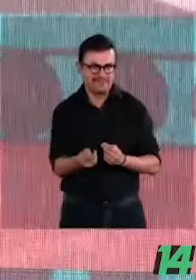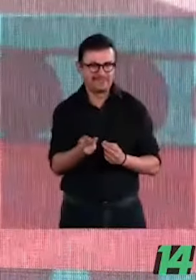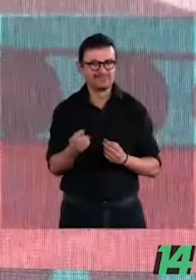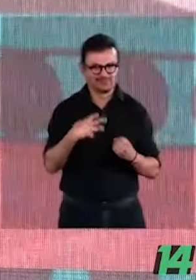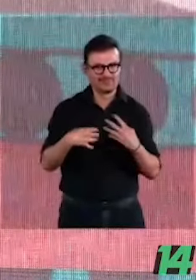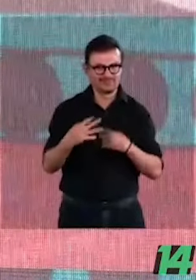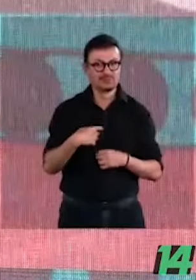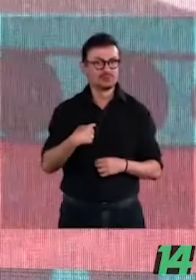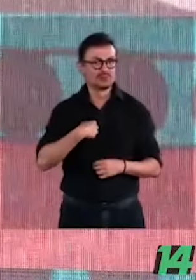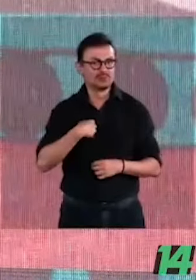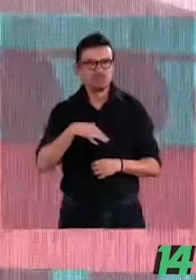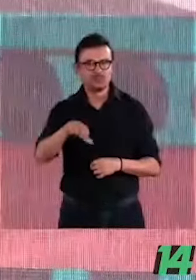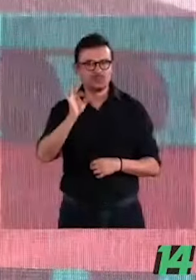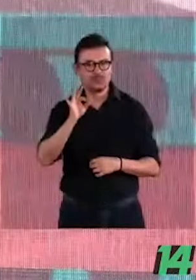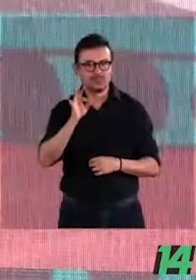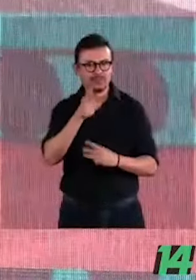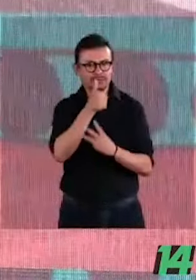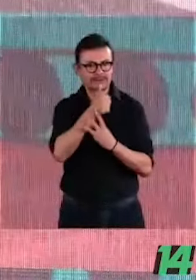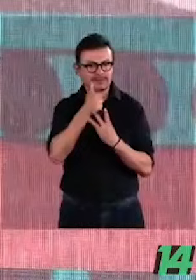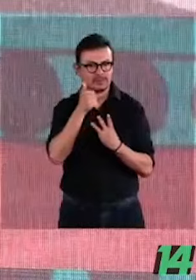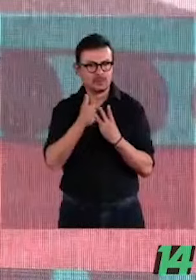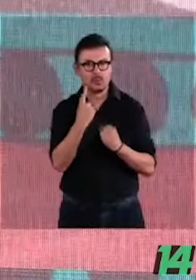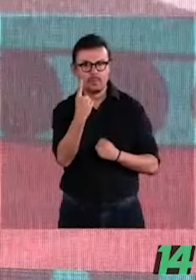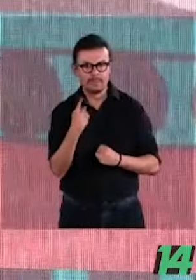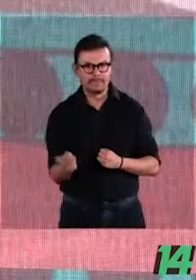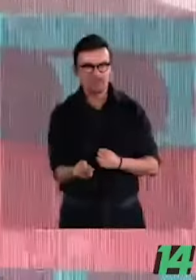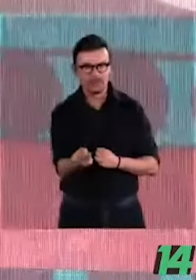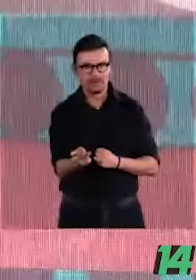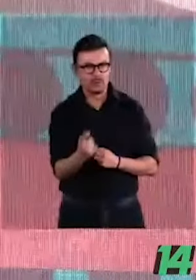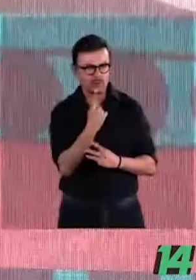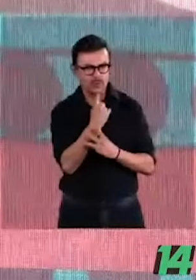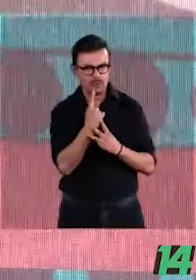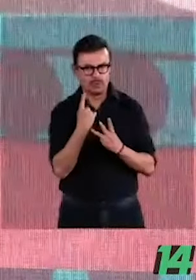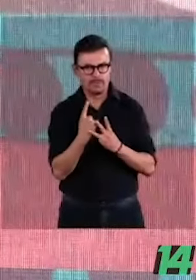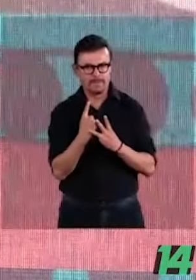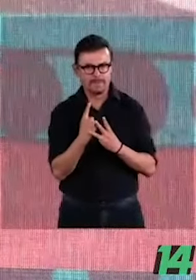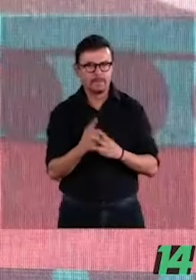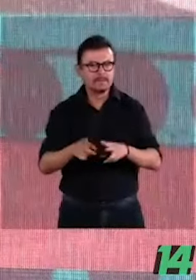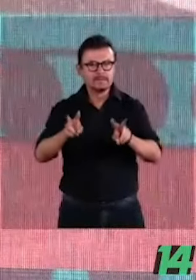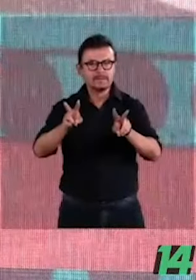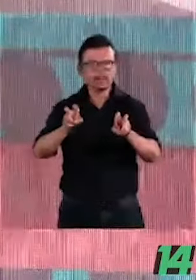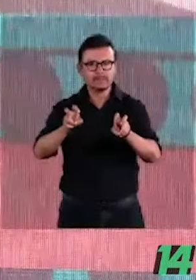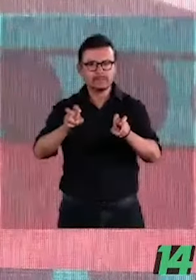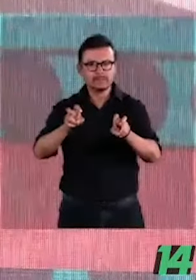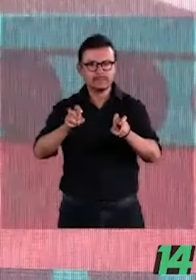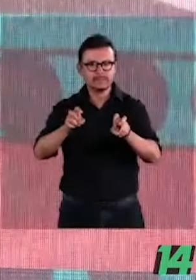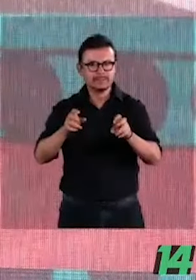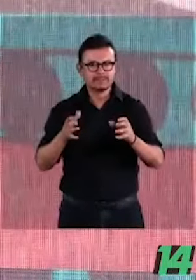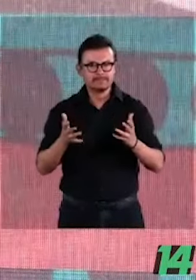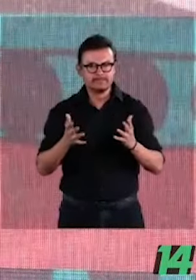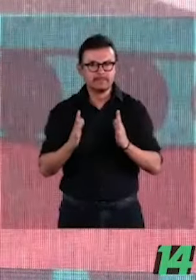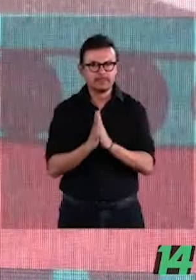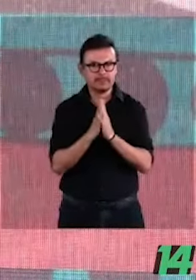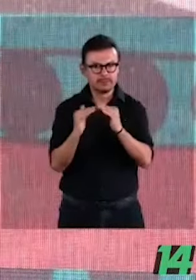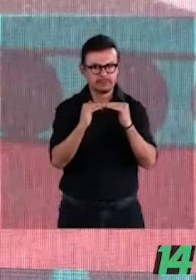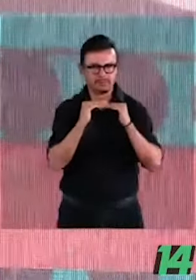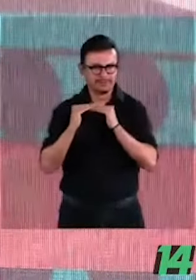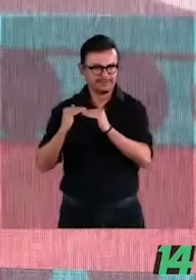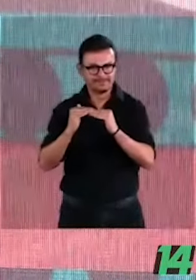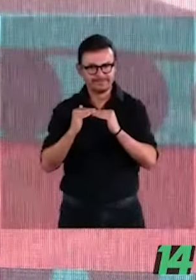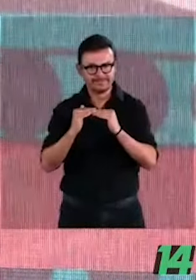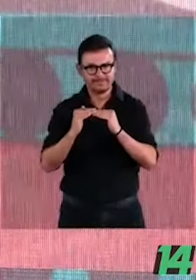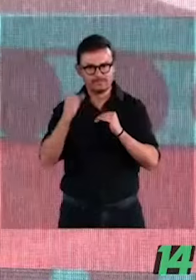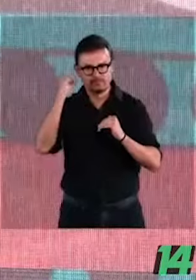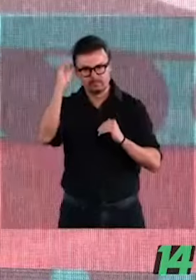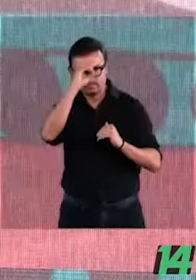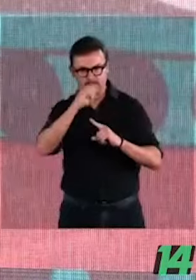una de cada una, de cada uno de ustedes. Y el tema es democracia, pluralismo y